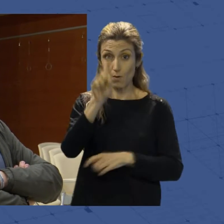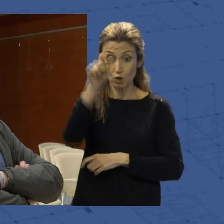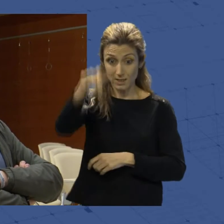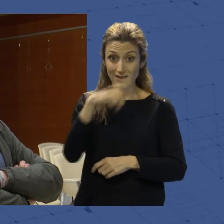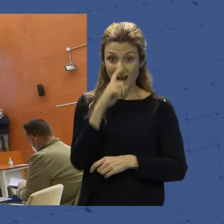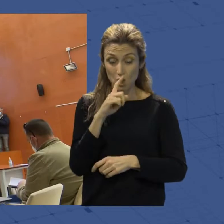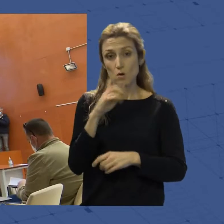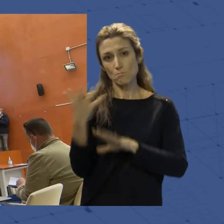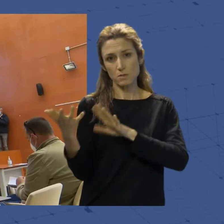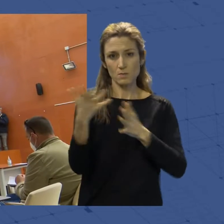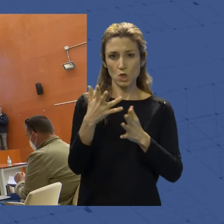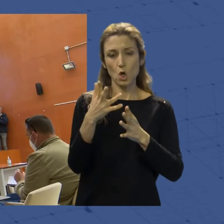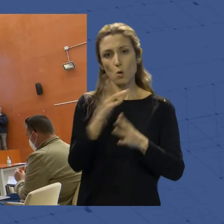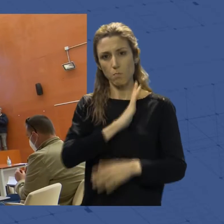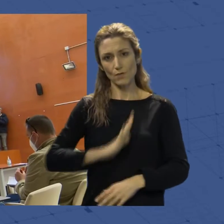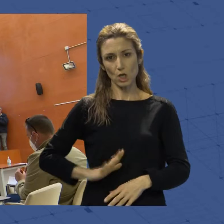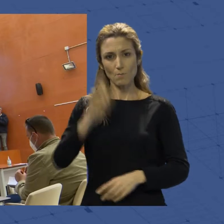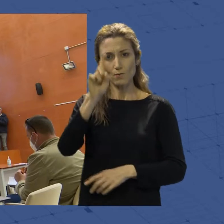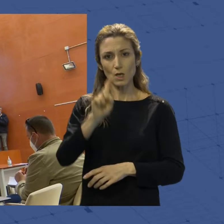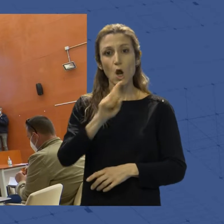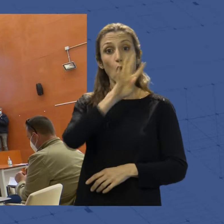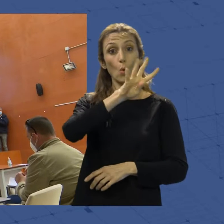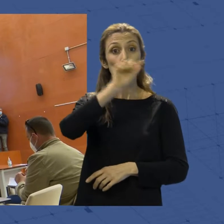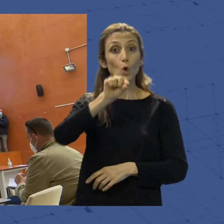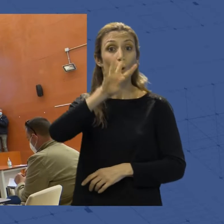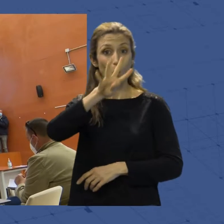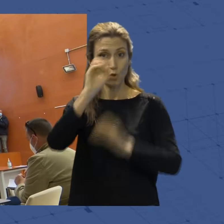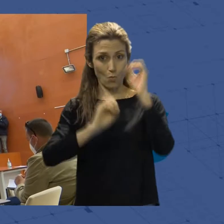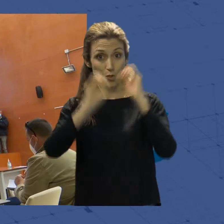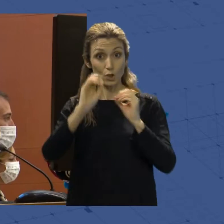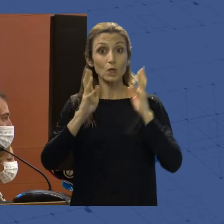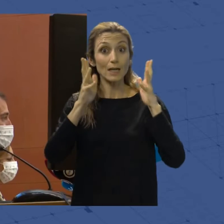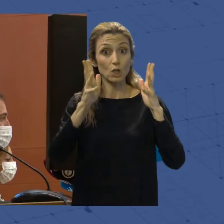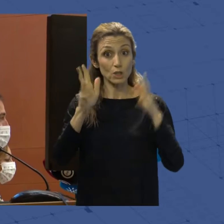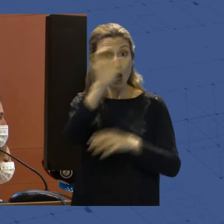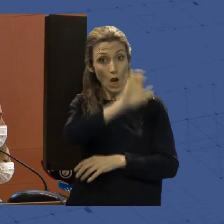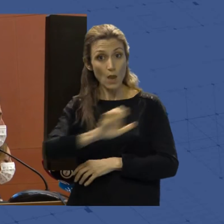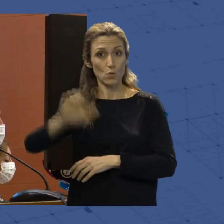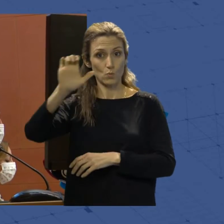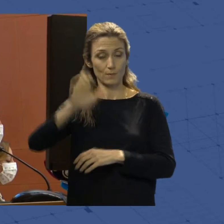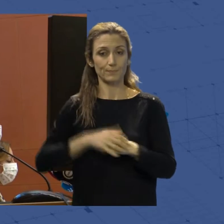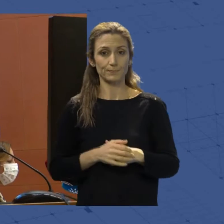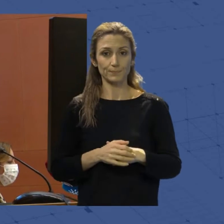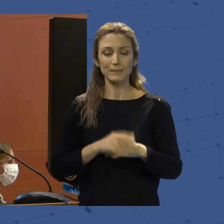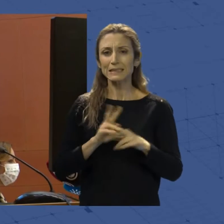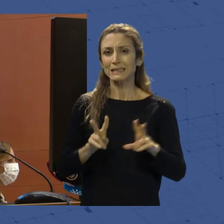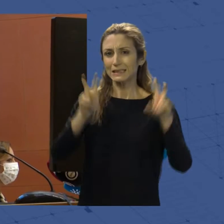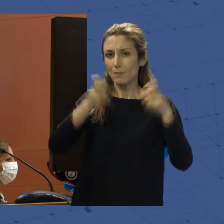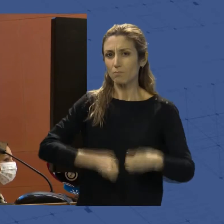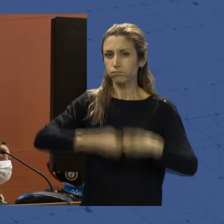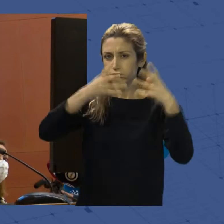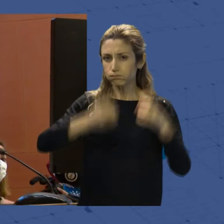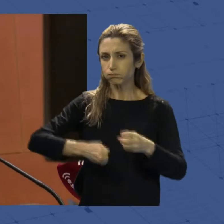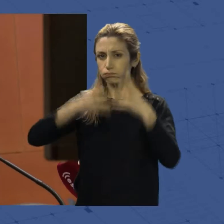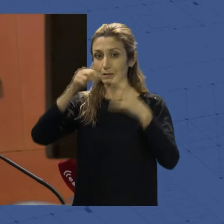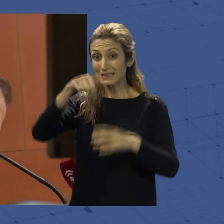deje la tasa de interinidad cerca del 4,4% que recomienda la Unión Europea. En cuanto a infraestructuras, este año hay